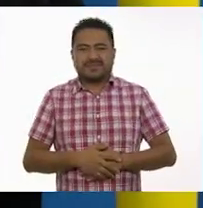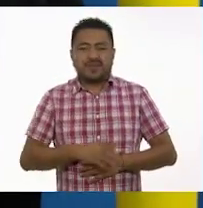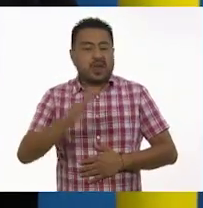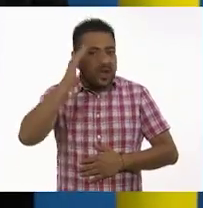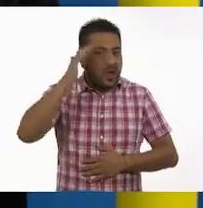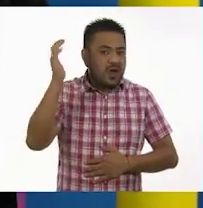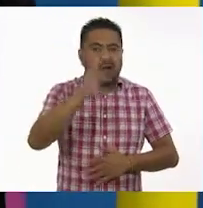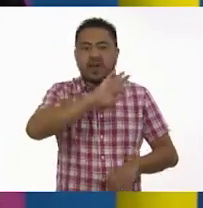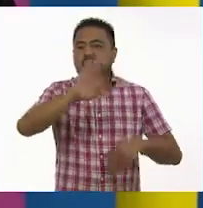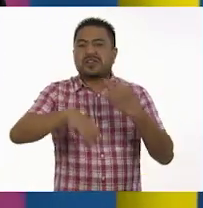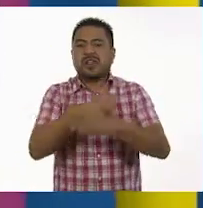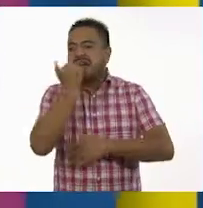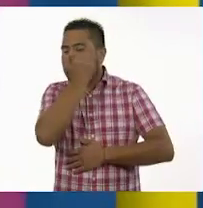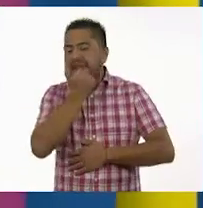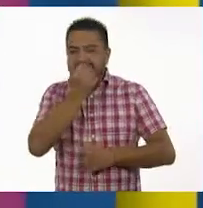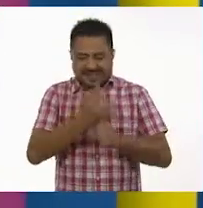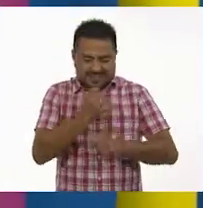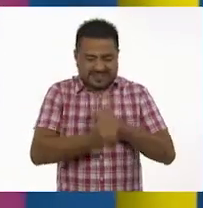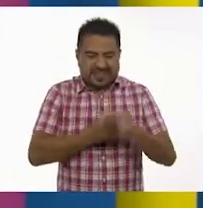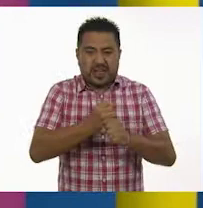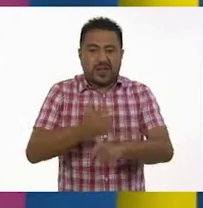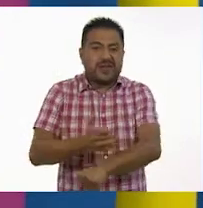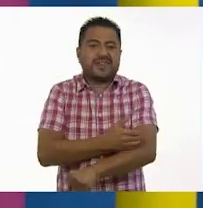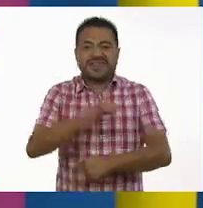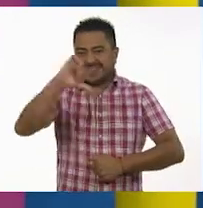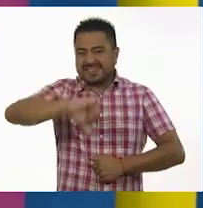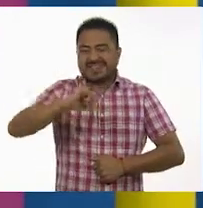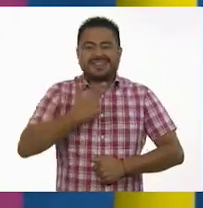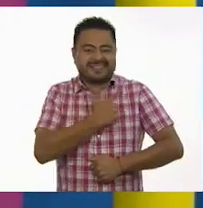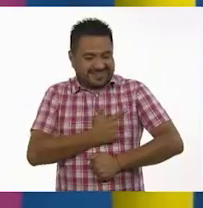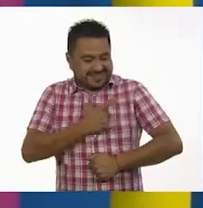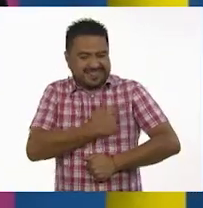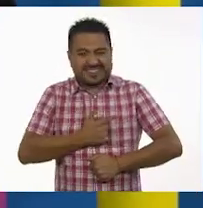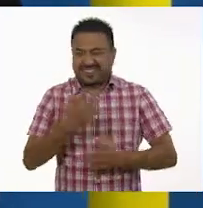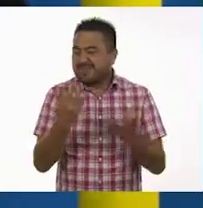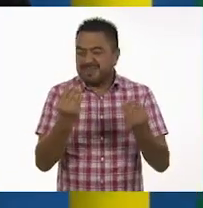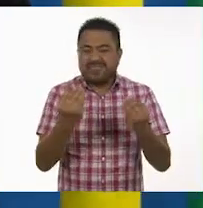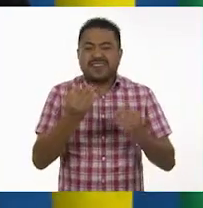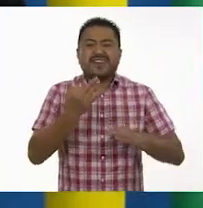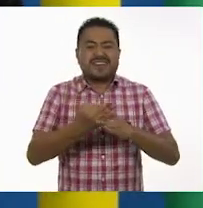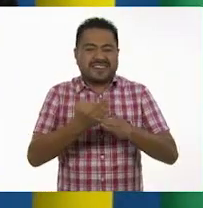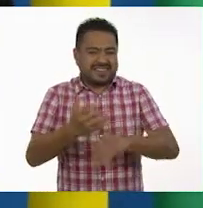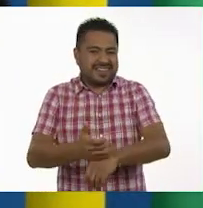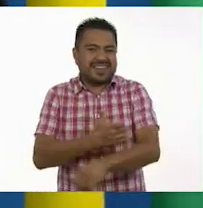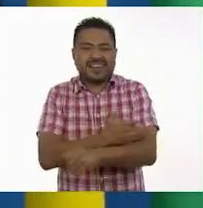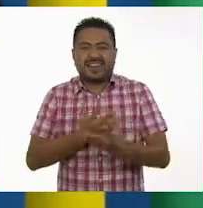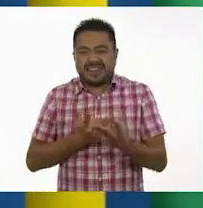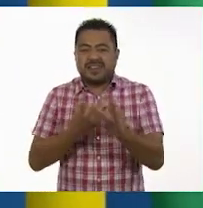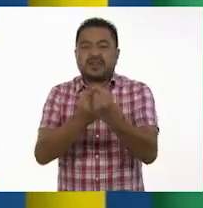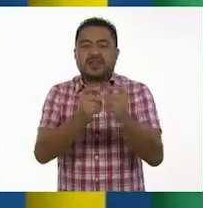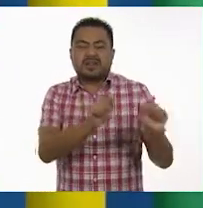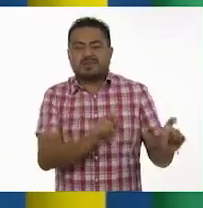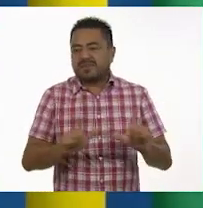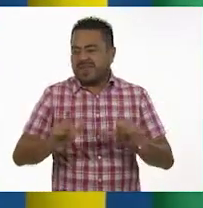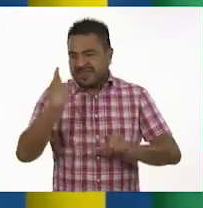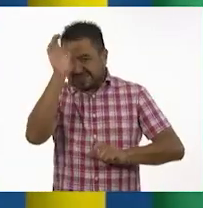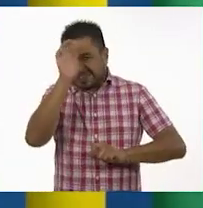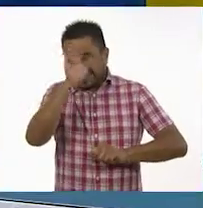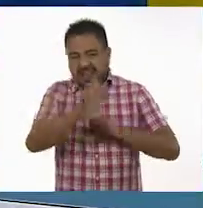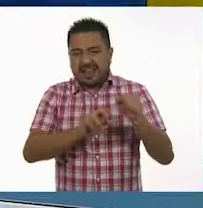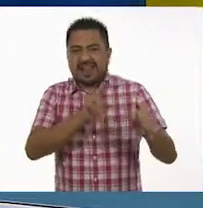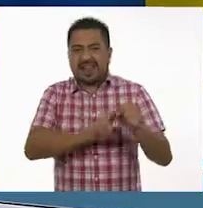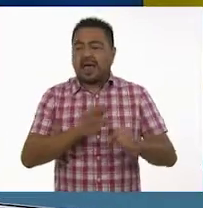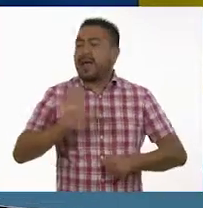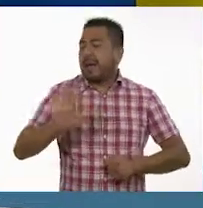Hola a todos los estudiantes de Cuarto Grado que nos acompañan. Me da mucho gusto estar con ustedes en este espacio de Ciencias Naturales.